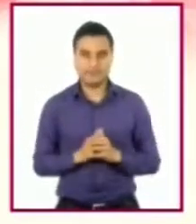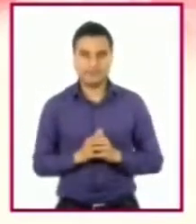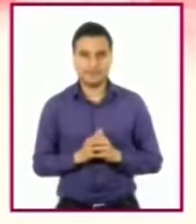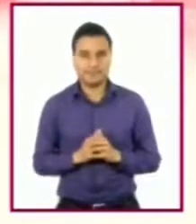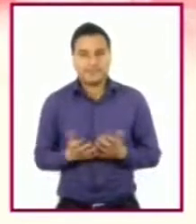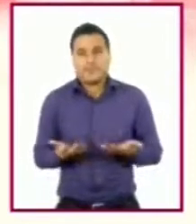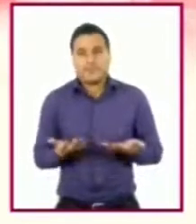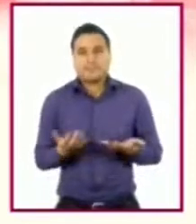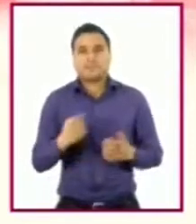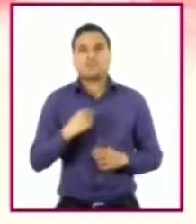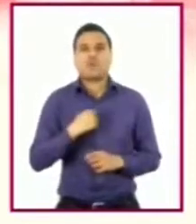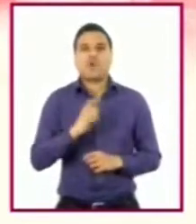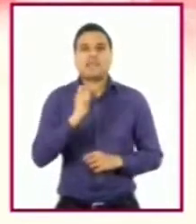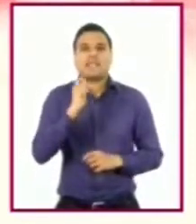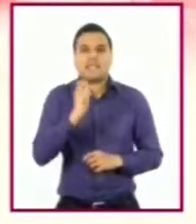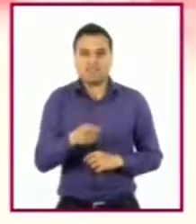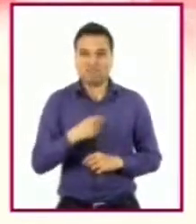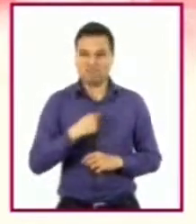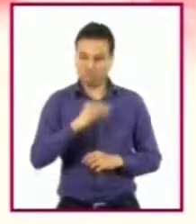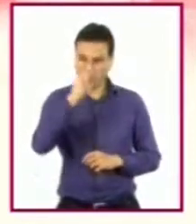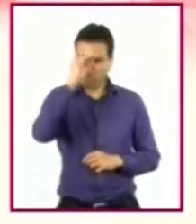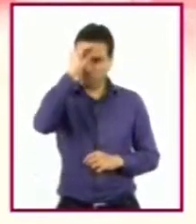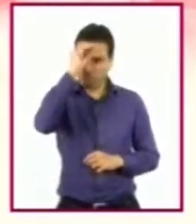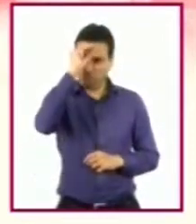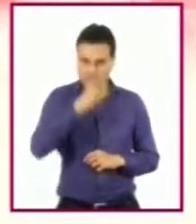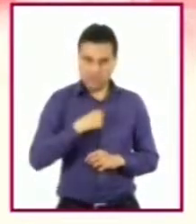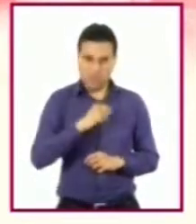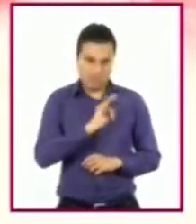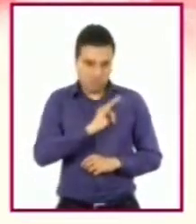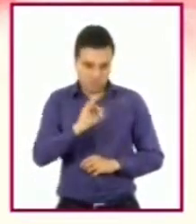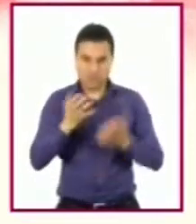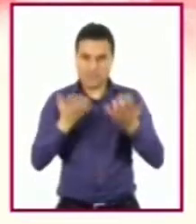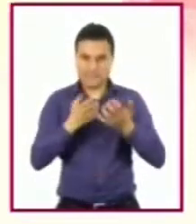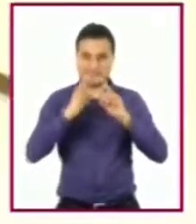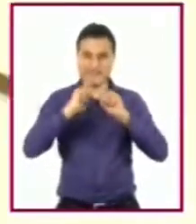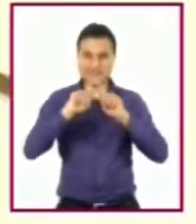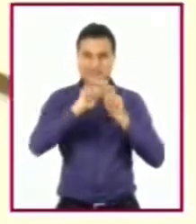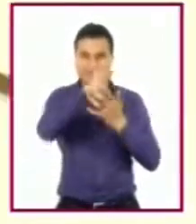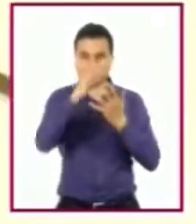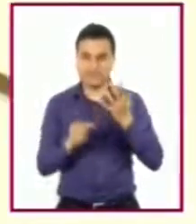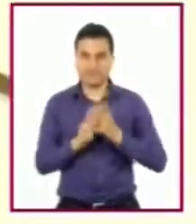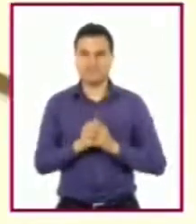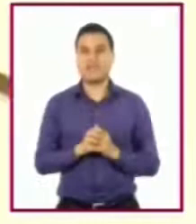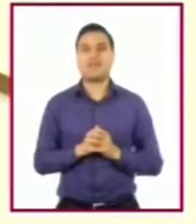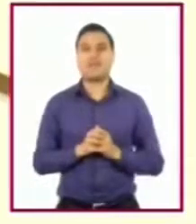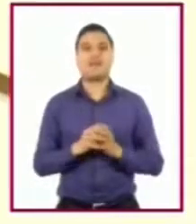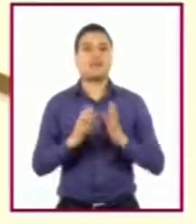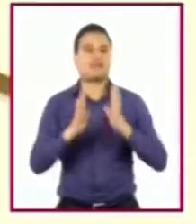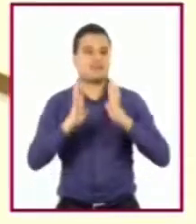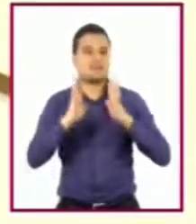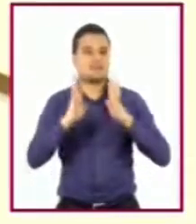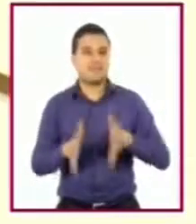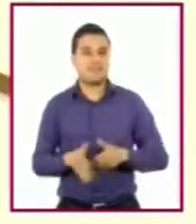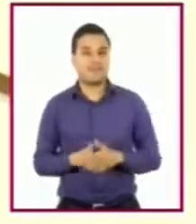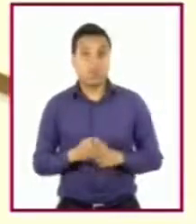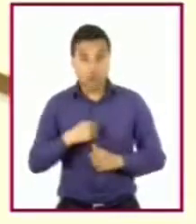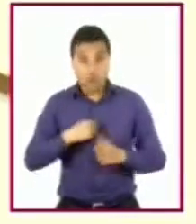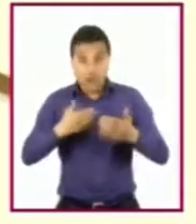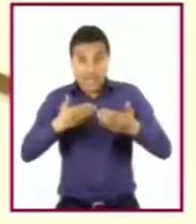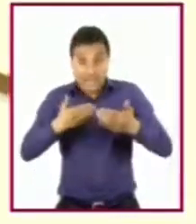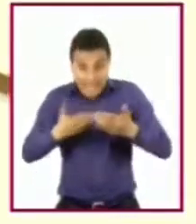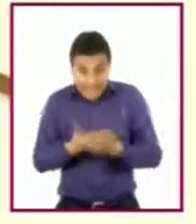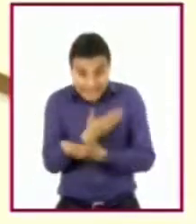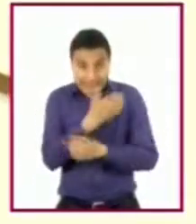competentes y calificados. Es decir, que desde que nacemos y recibimos